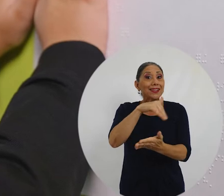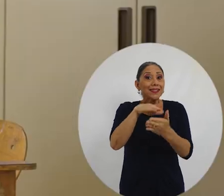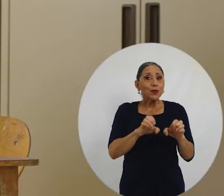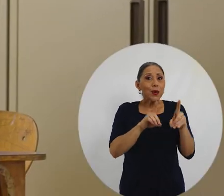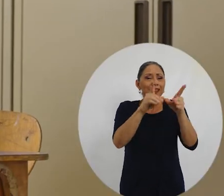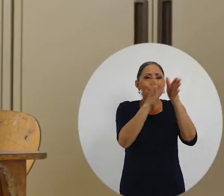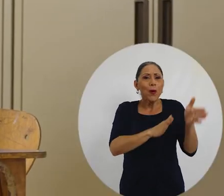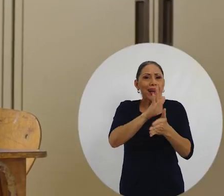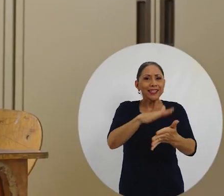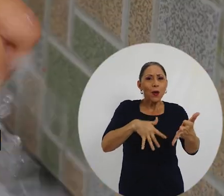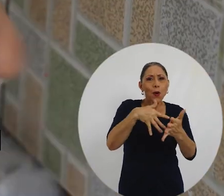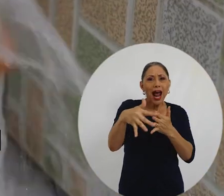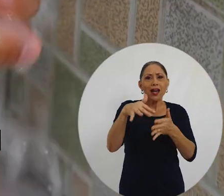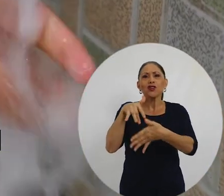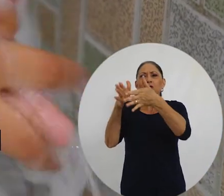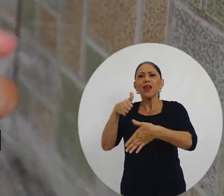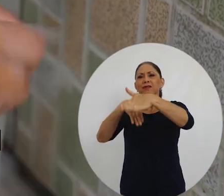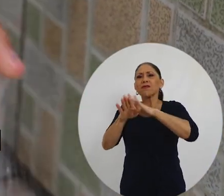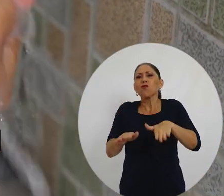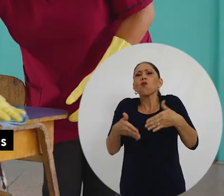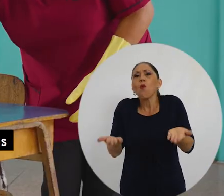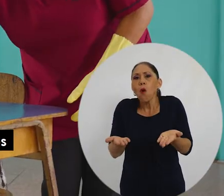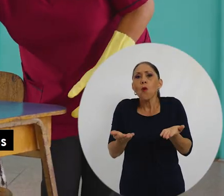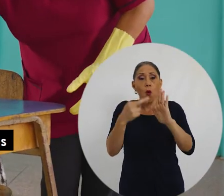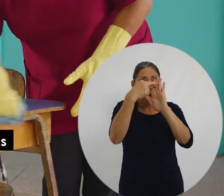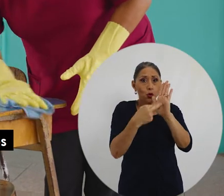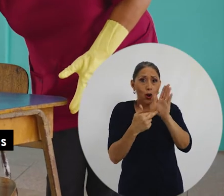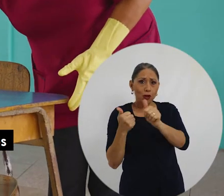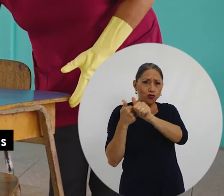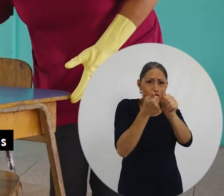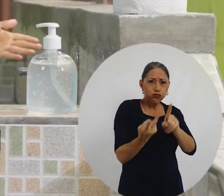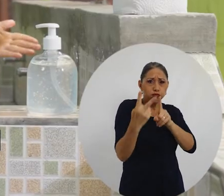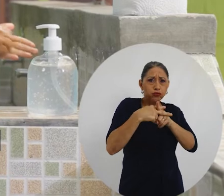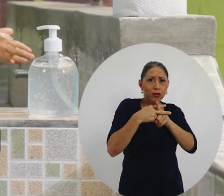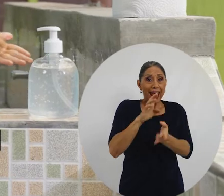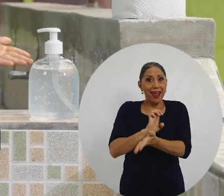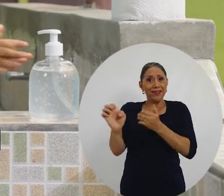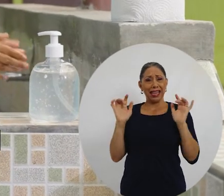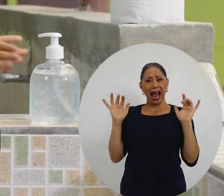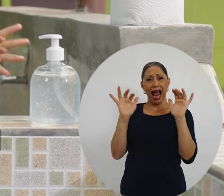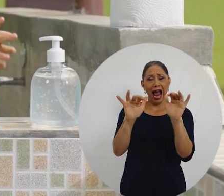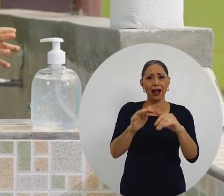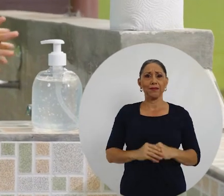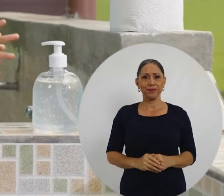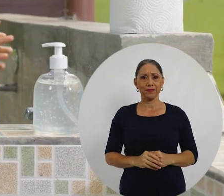educativo organiza los horarios, el ingreso del estudiantado, la aplicación de los protocolos y evita las aglomeraciones.